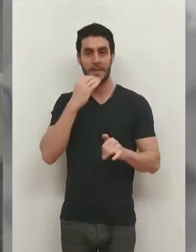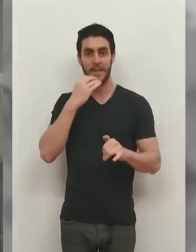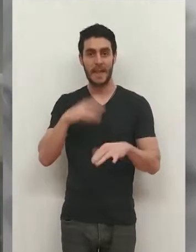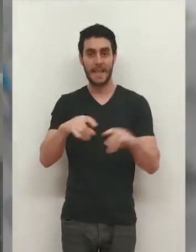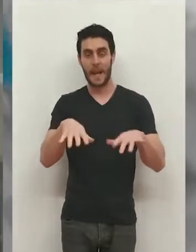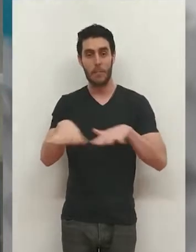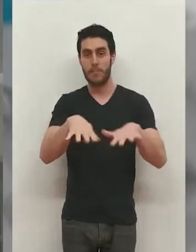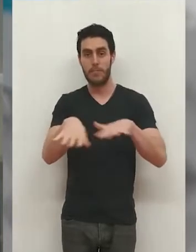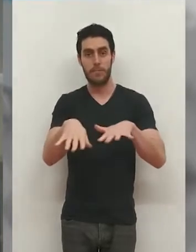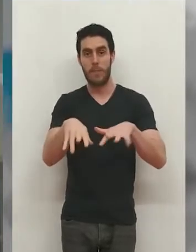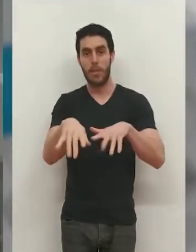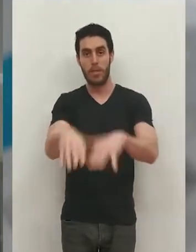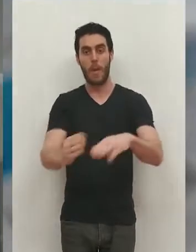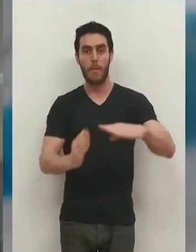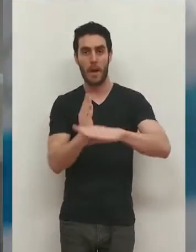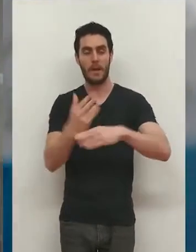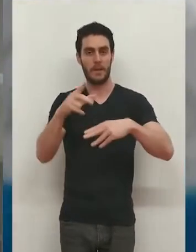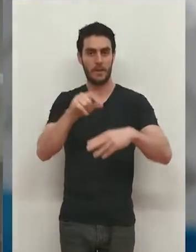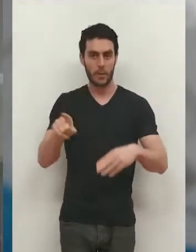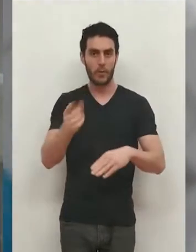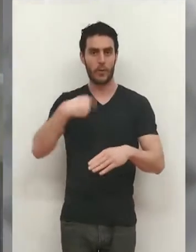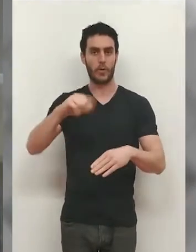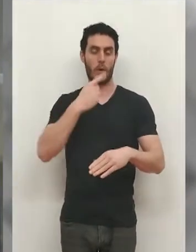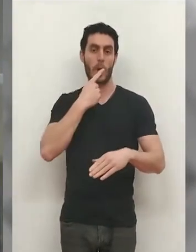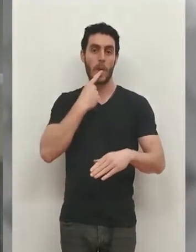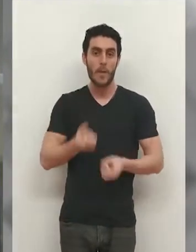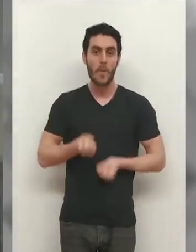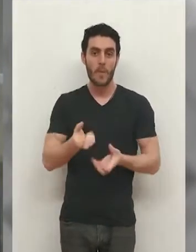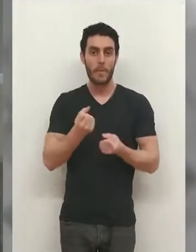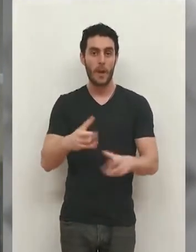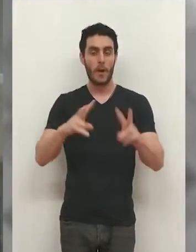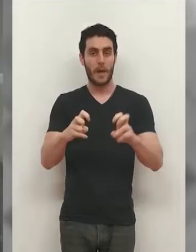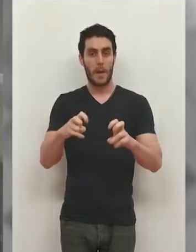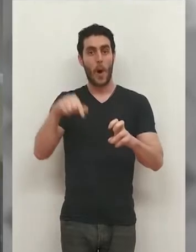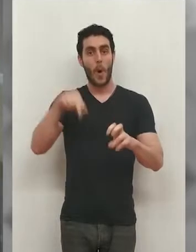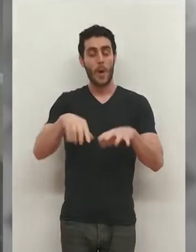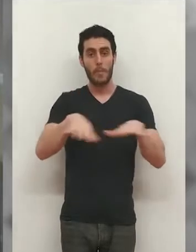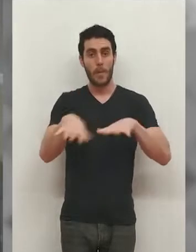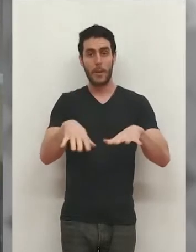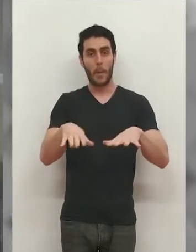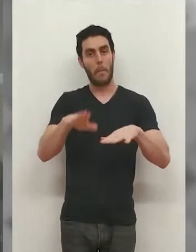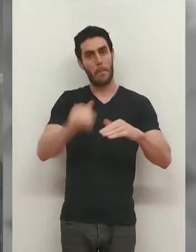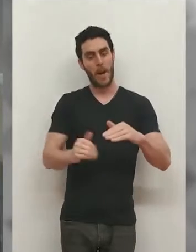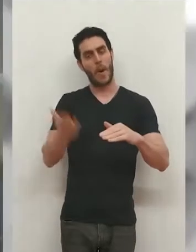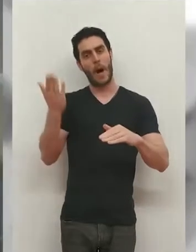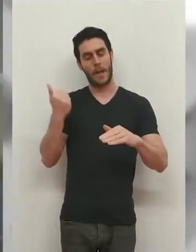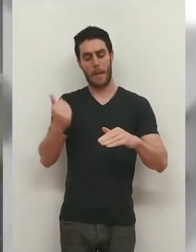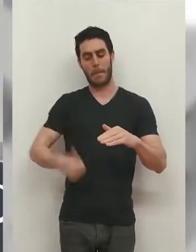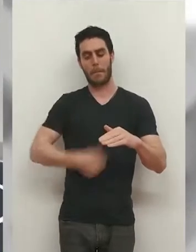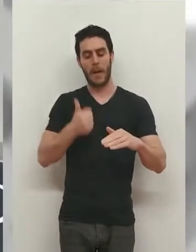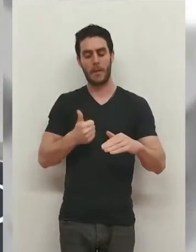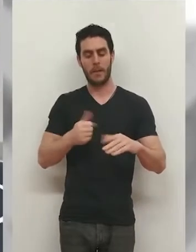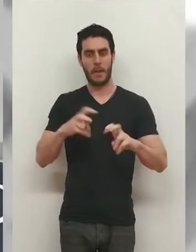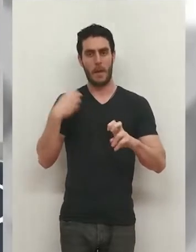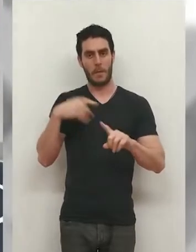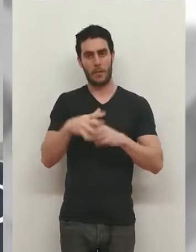el movimiento ha cesado. Lo que nosotros estamos indicando, informando, es que el movimiento de hoy es menor que el de ayer. Y